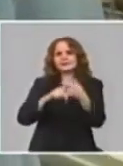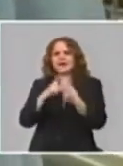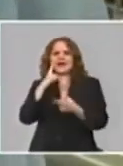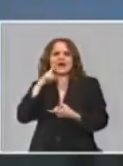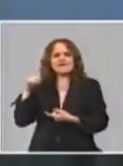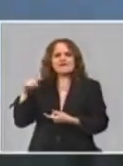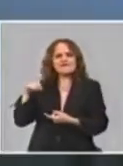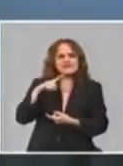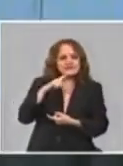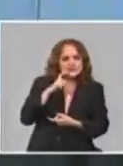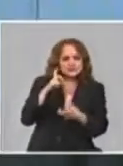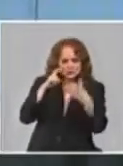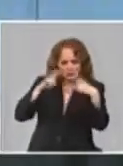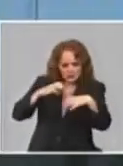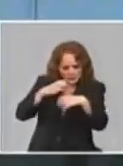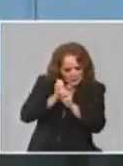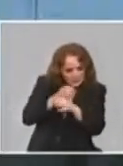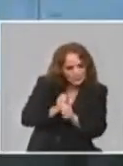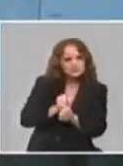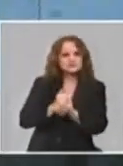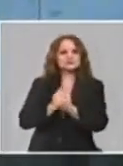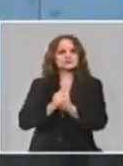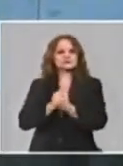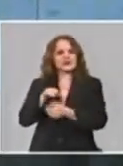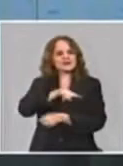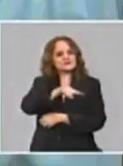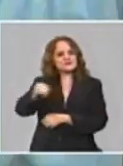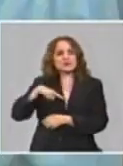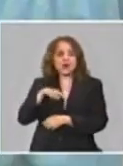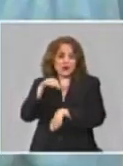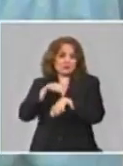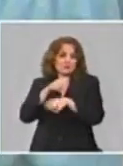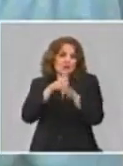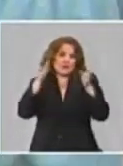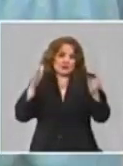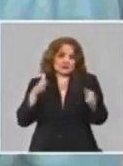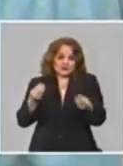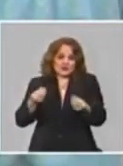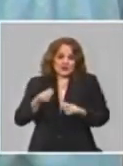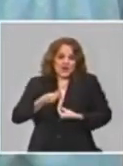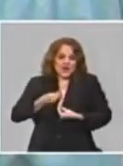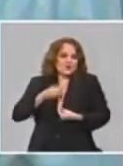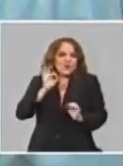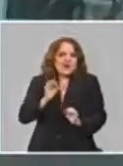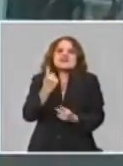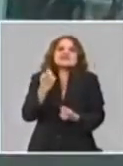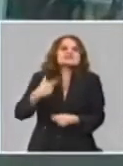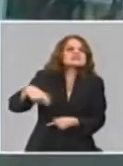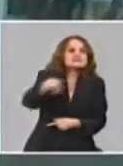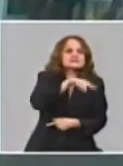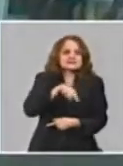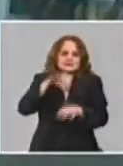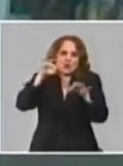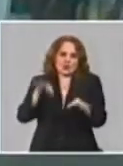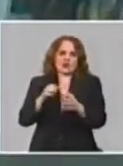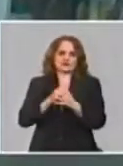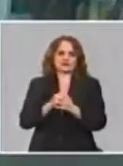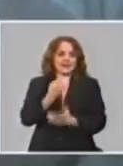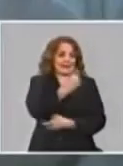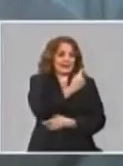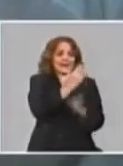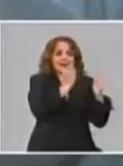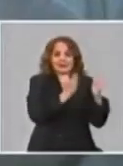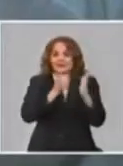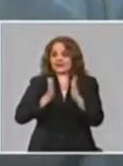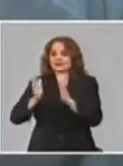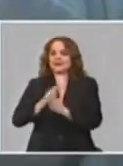investigaciones que el momento nos da para poder ir subiendo. Lo que quiero decir es que cada etapa se han ido